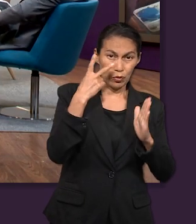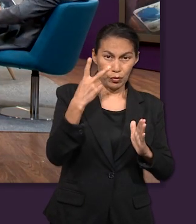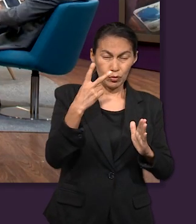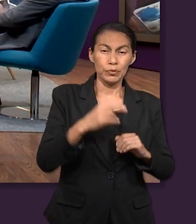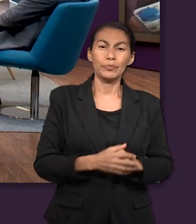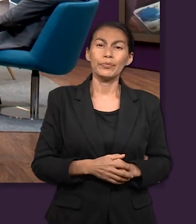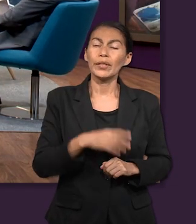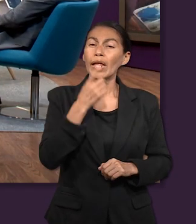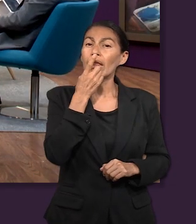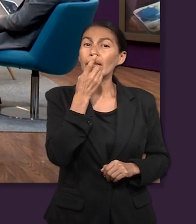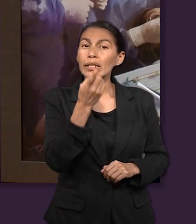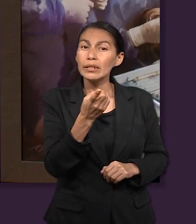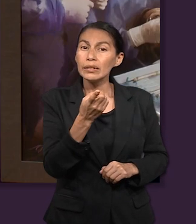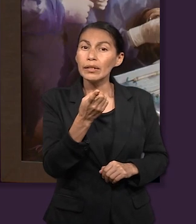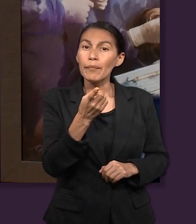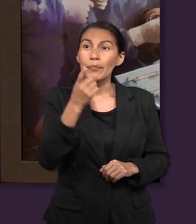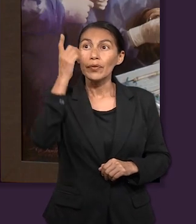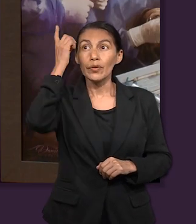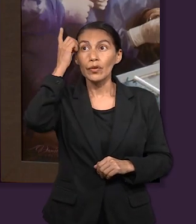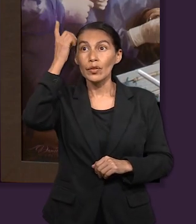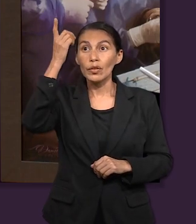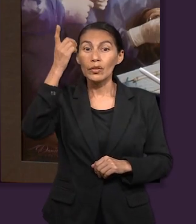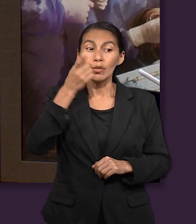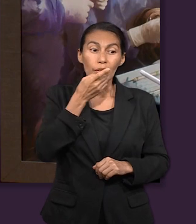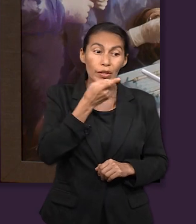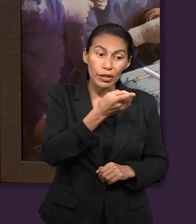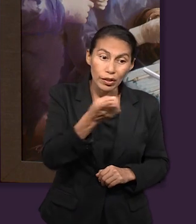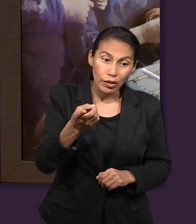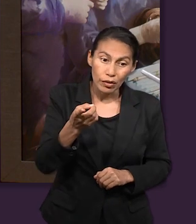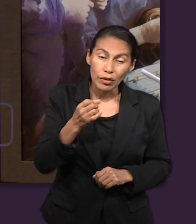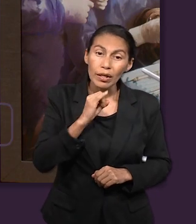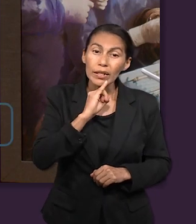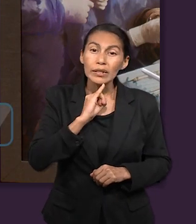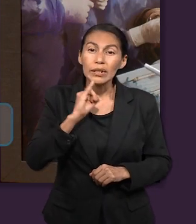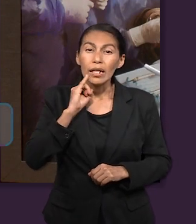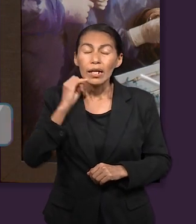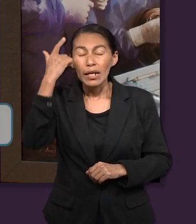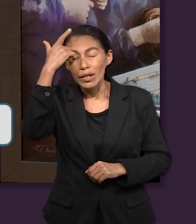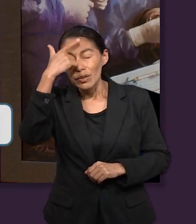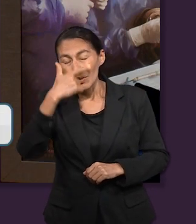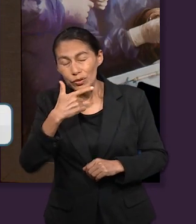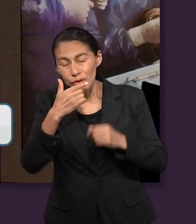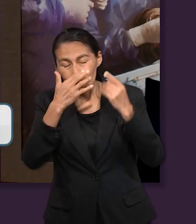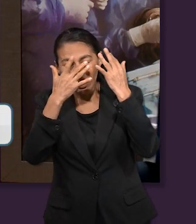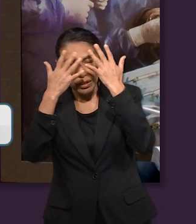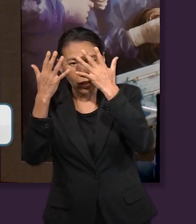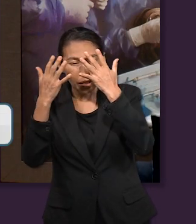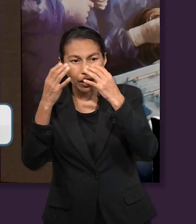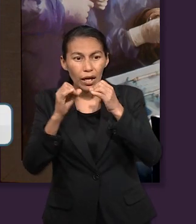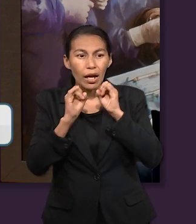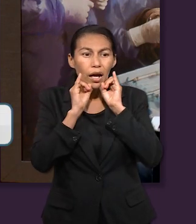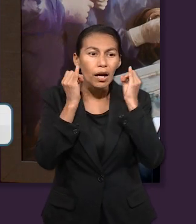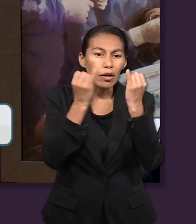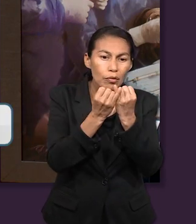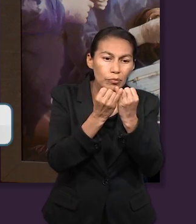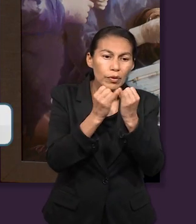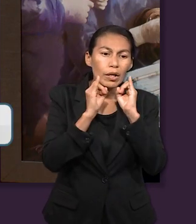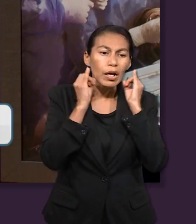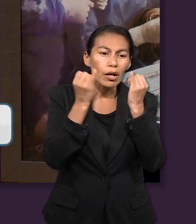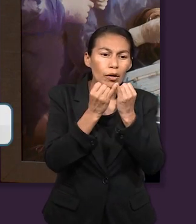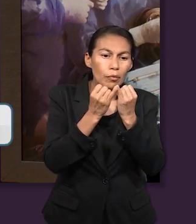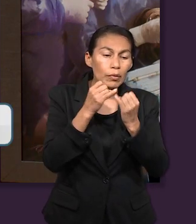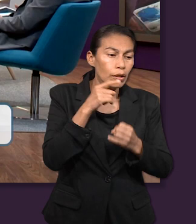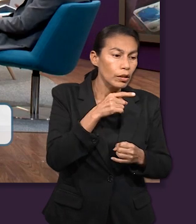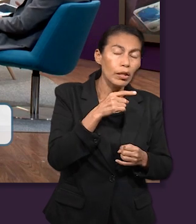verso 2, dice, habló Dios a Israel en visiones de noche y